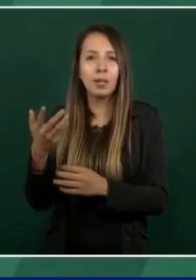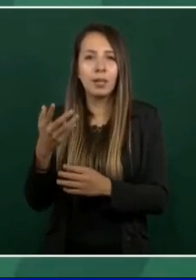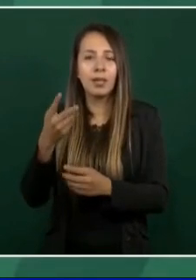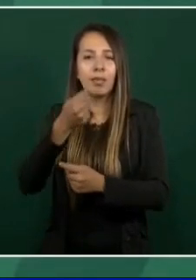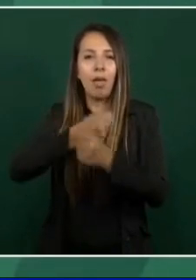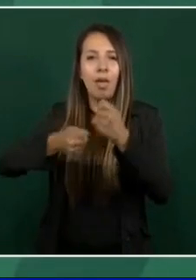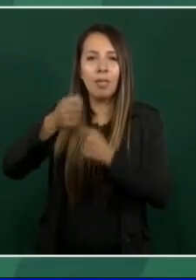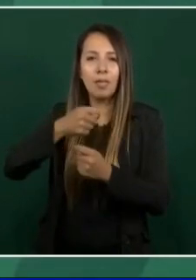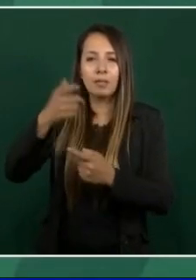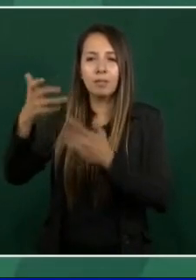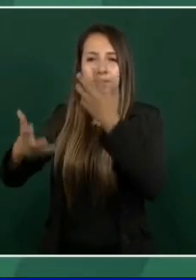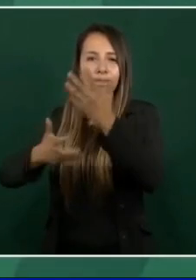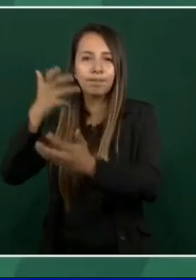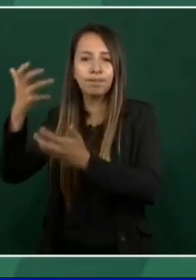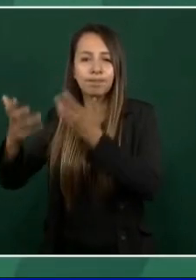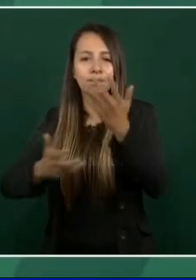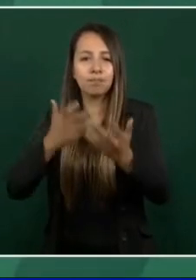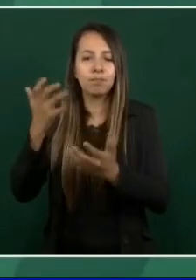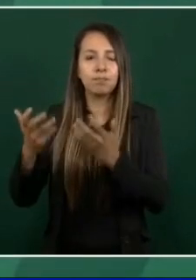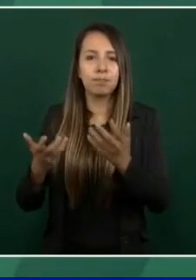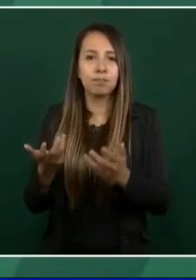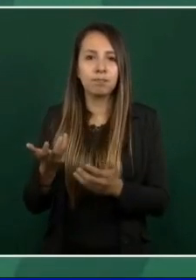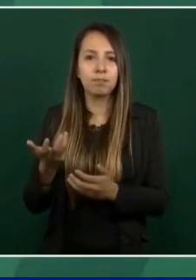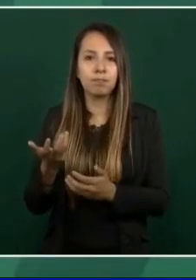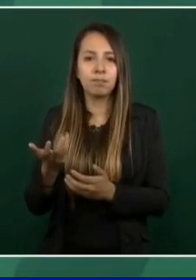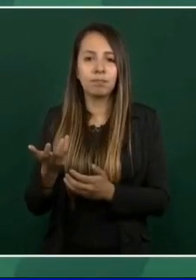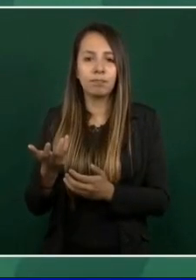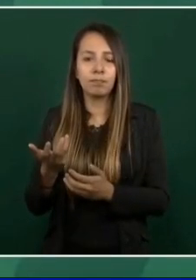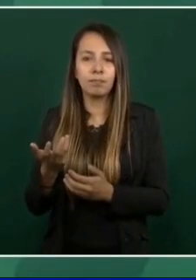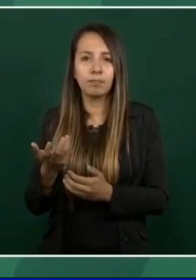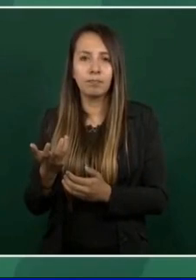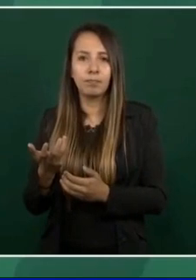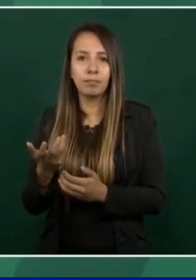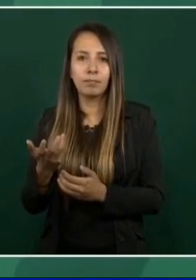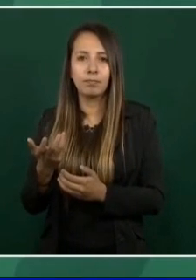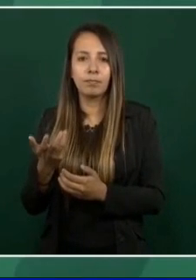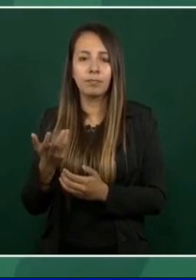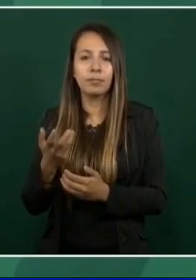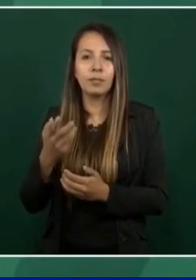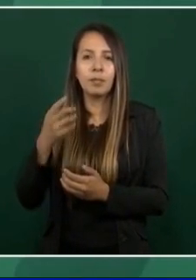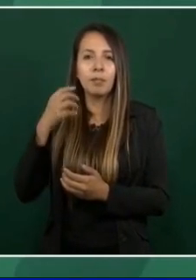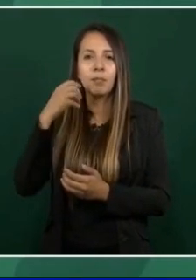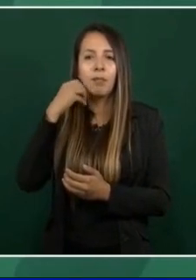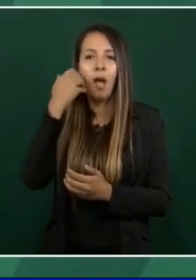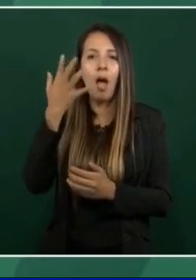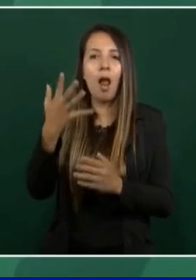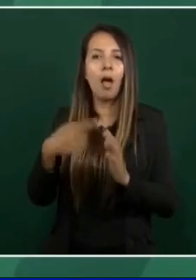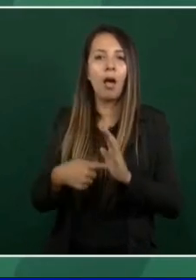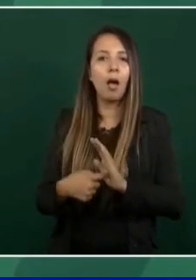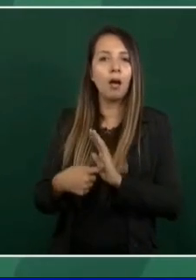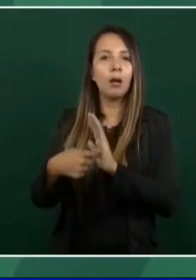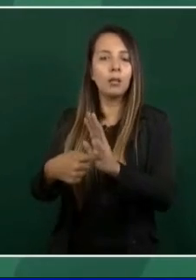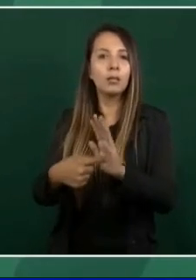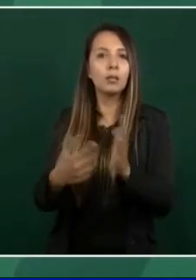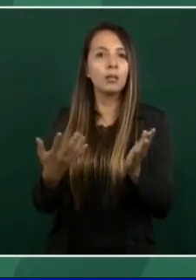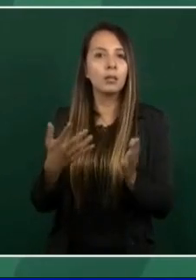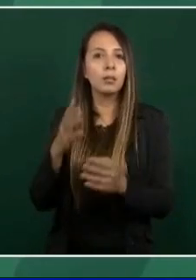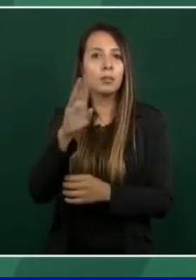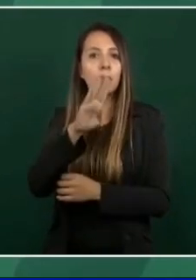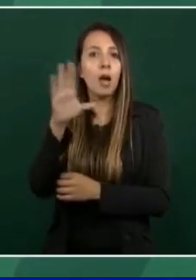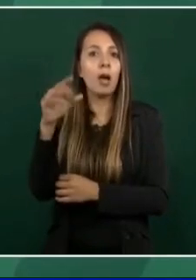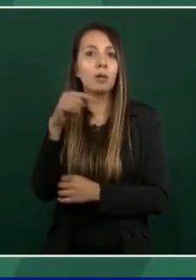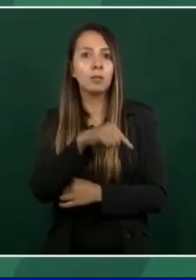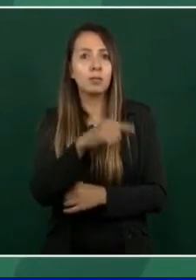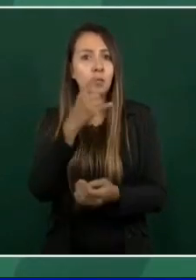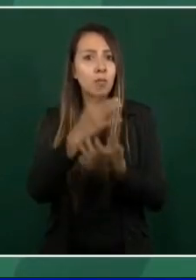para mandar el mensaje de que Baja California, Baja pero no sólo